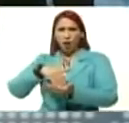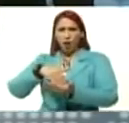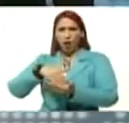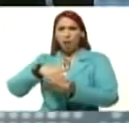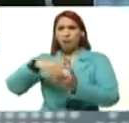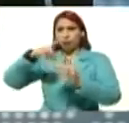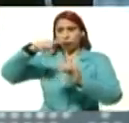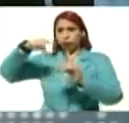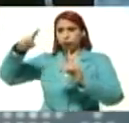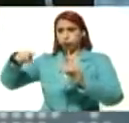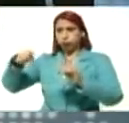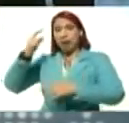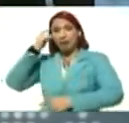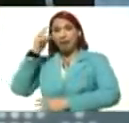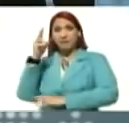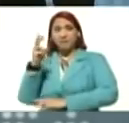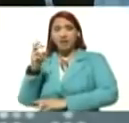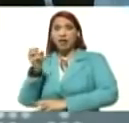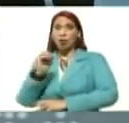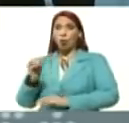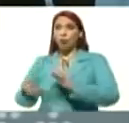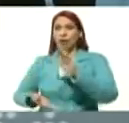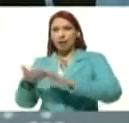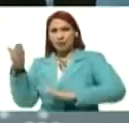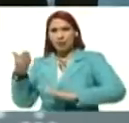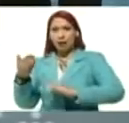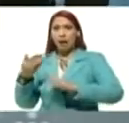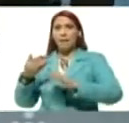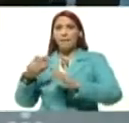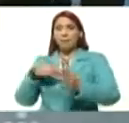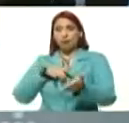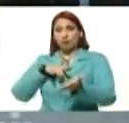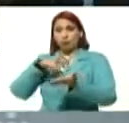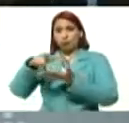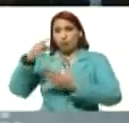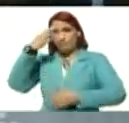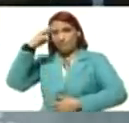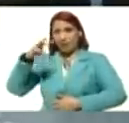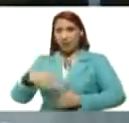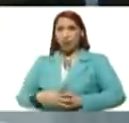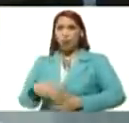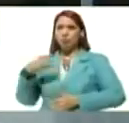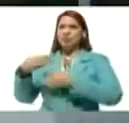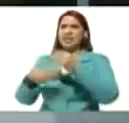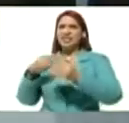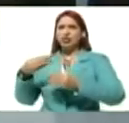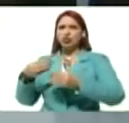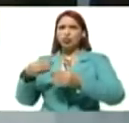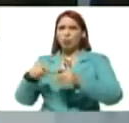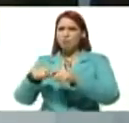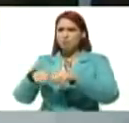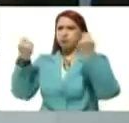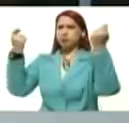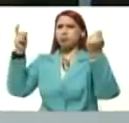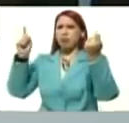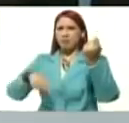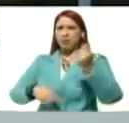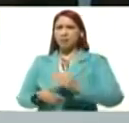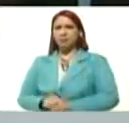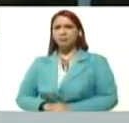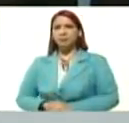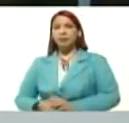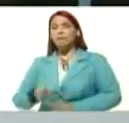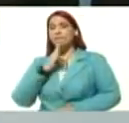el día viernes, cuando usted iba, o salía ya, para México, se realizó un ataque, allí también, a la plataforma,